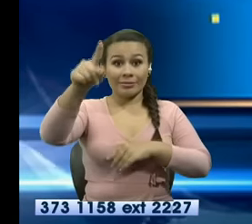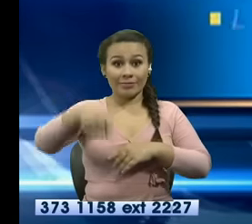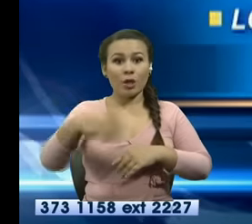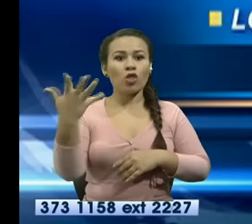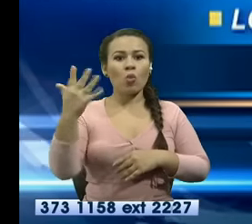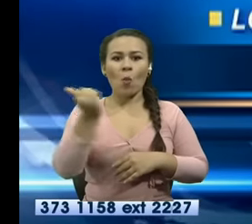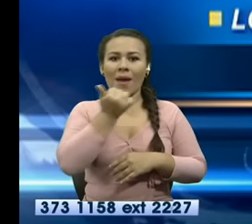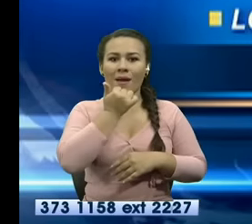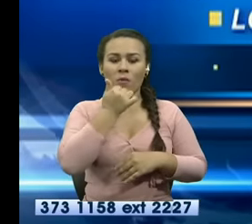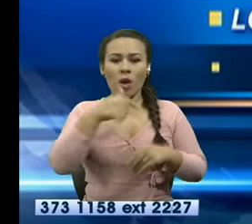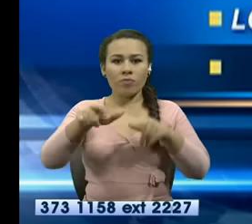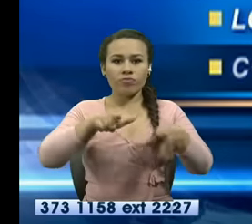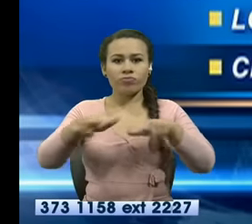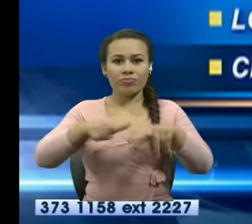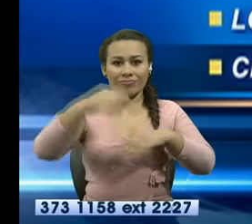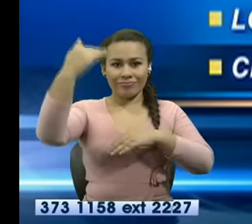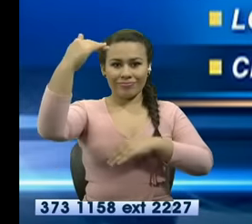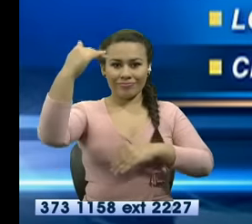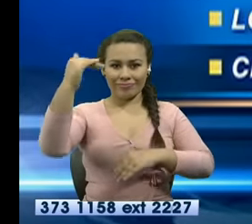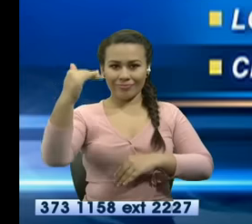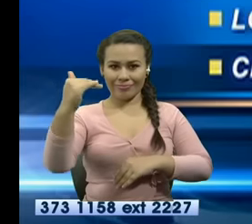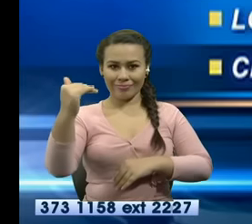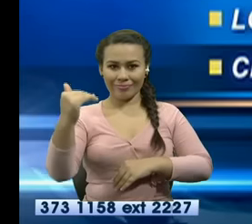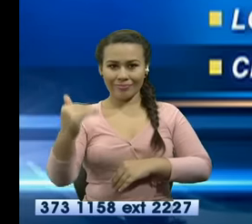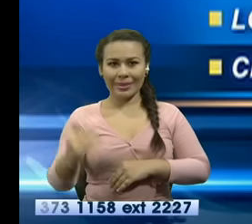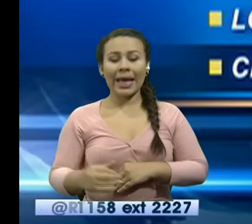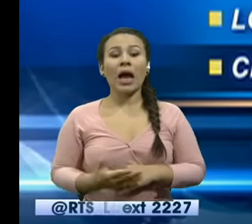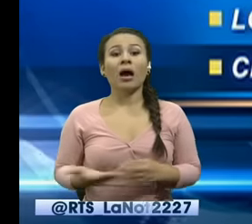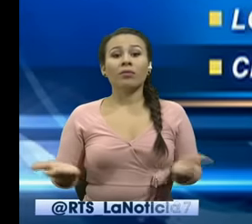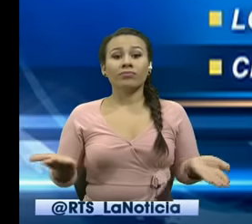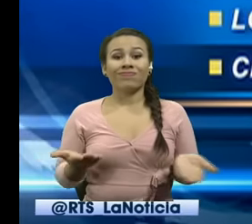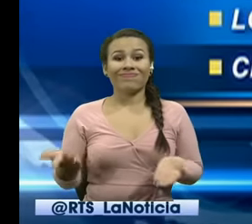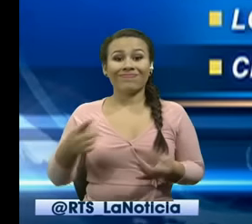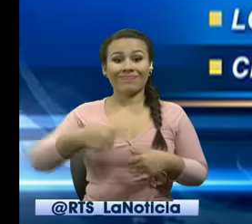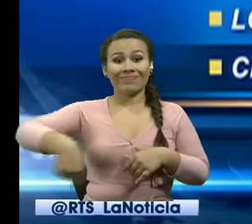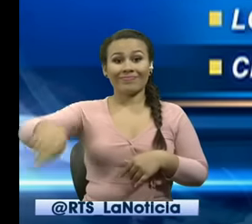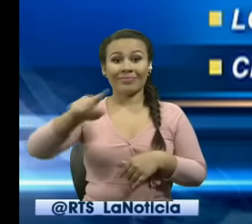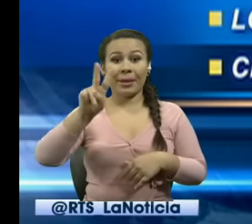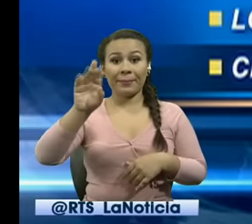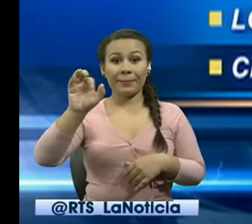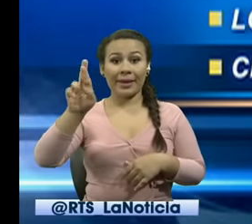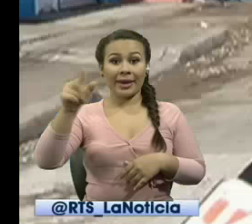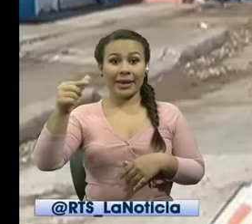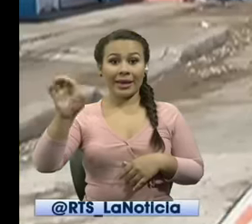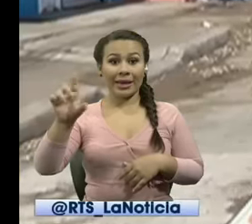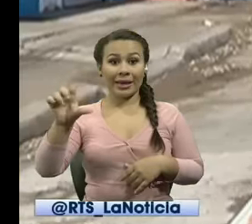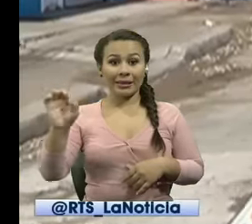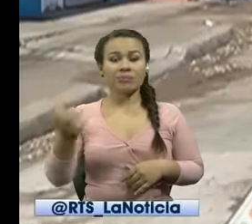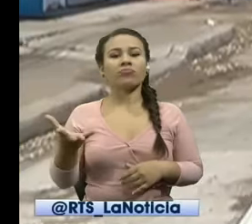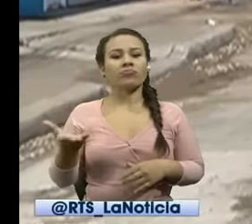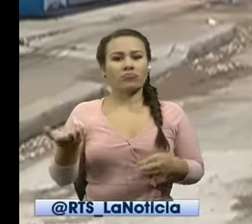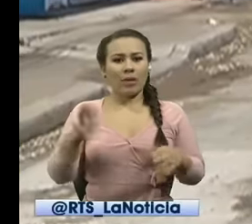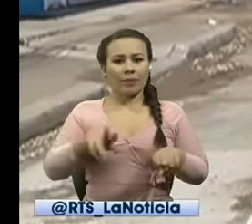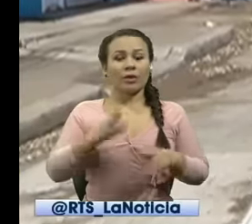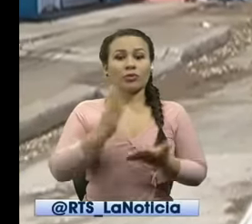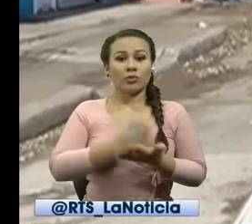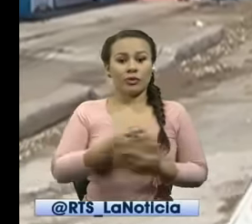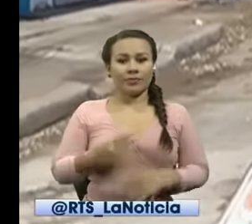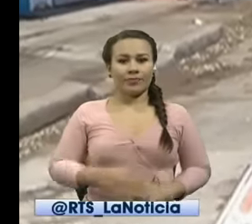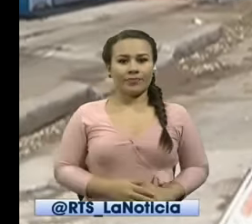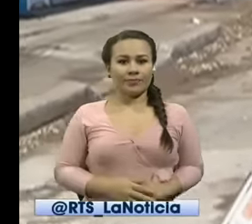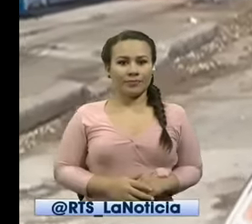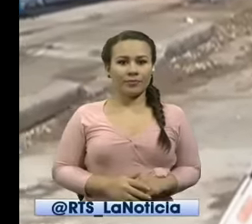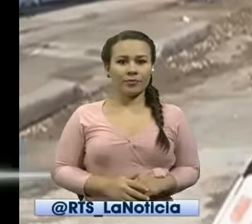Berta Los Vergeles etapa L etapa I y Ciudadela Los Vergeles Cuando estamos hablando de un